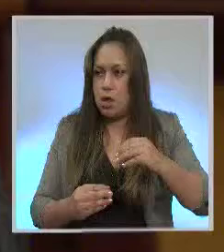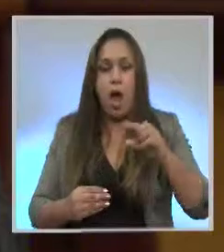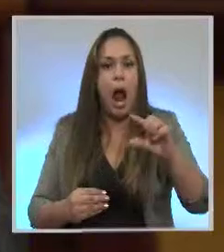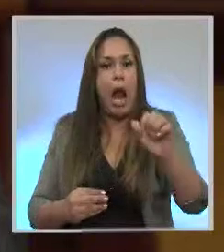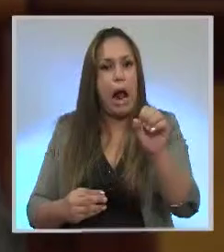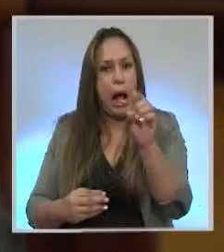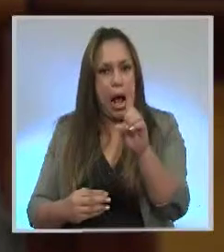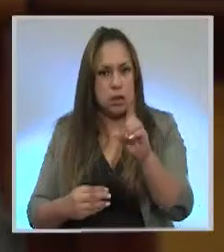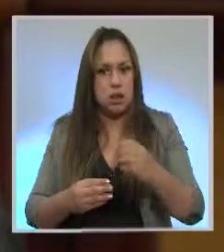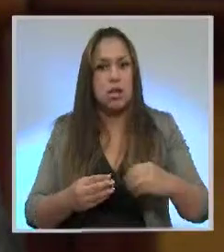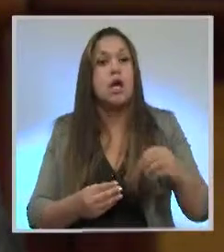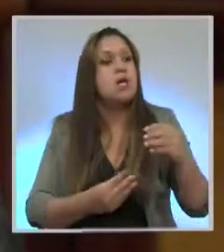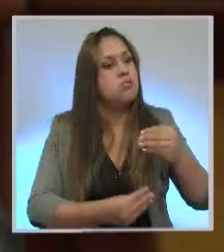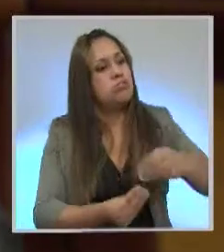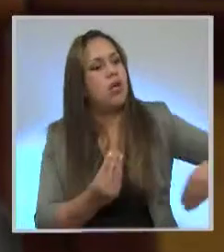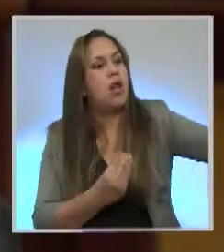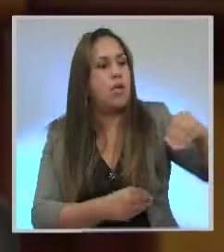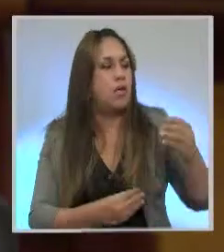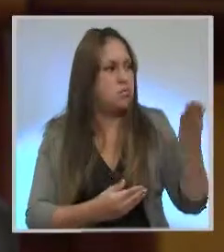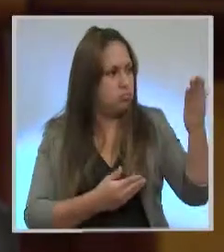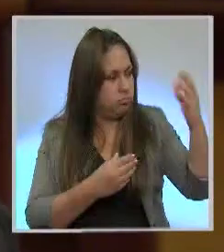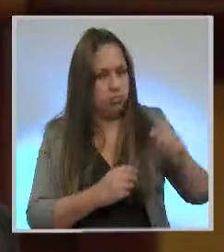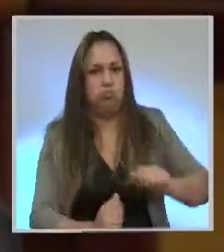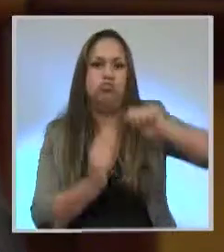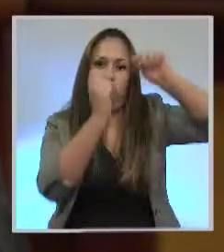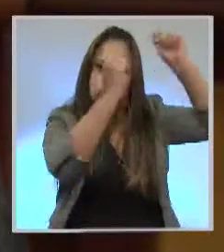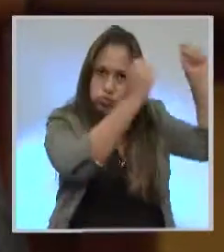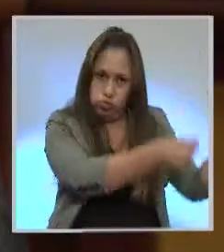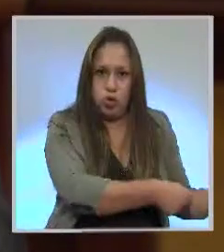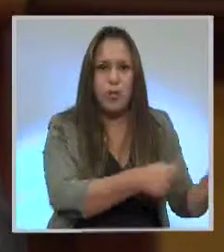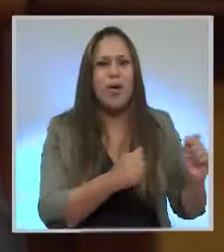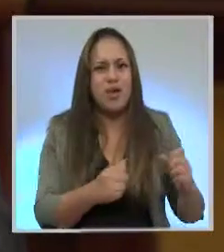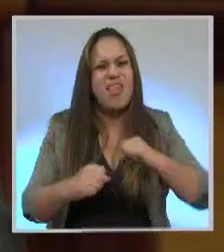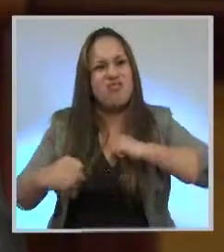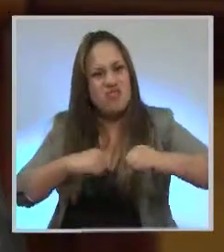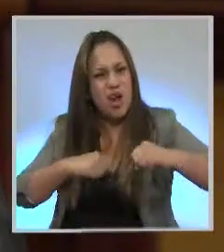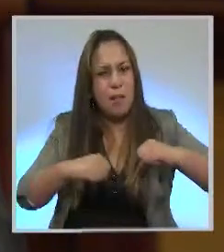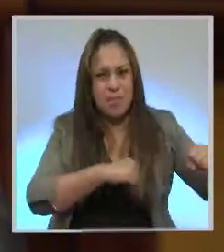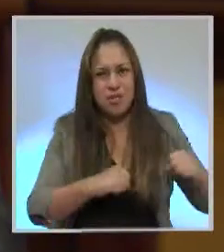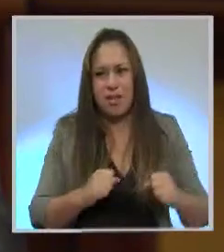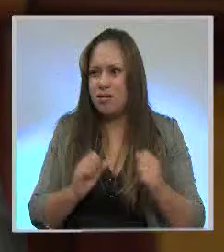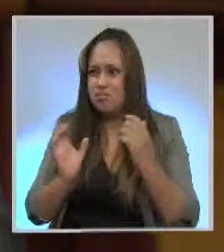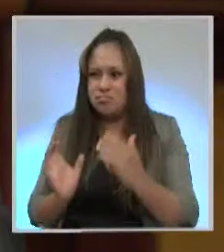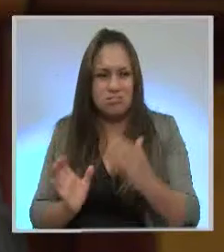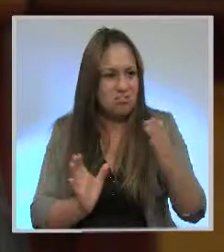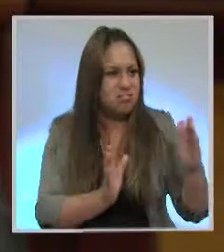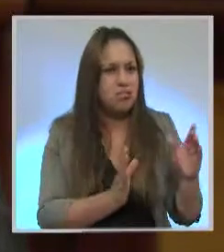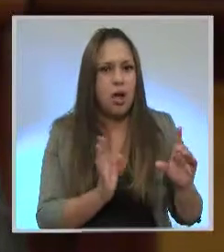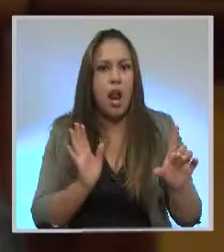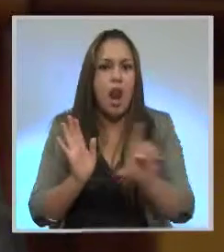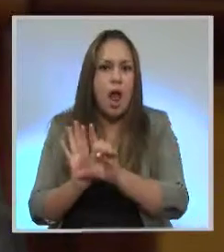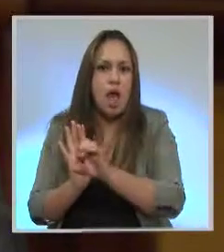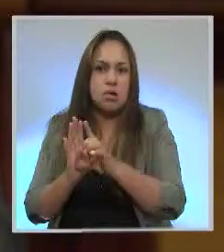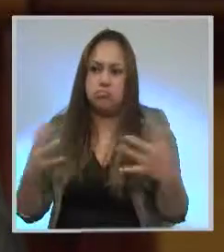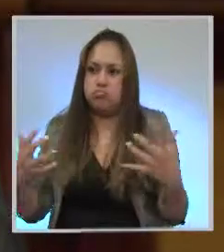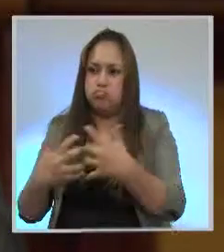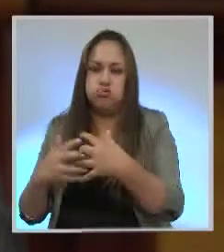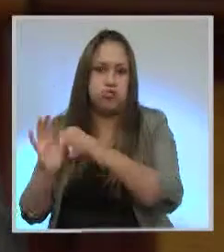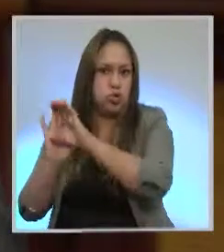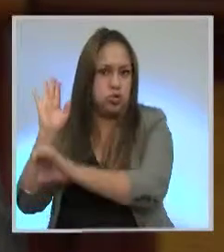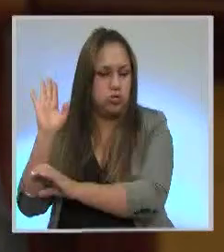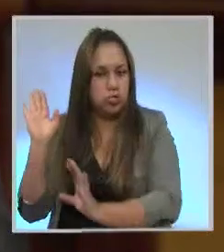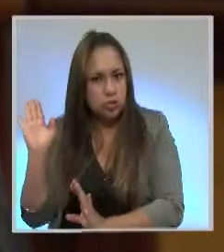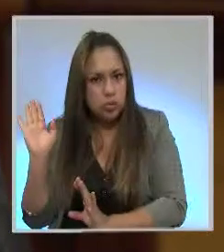al presidente de la República. Eso hubiera sido un poco más legal, si se quiere. Pero el haberse